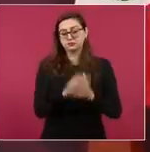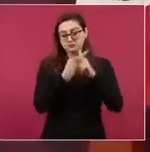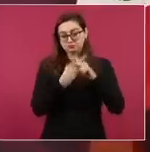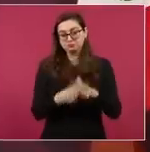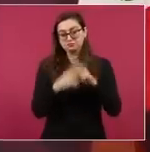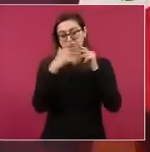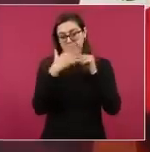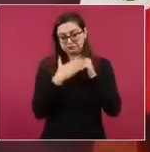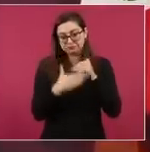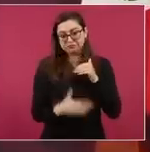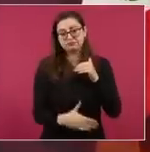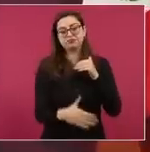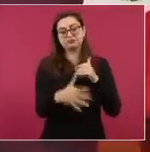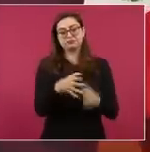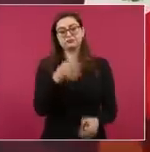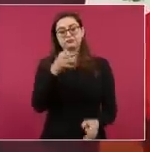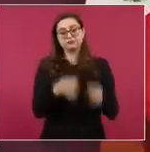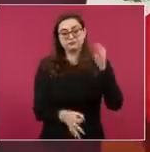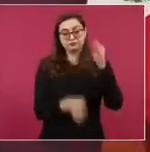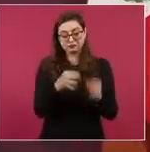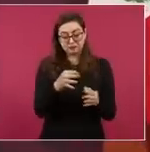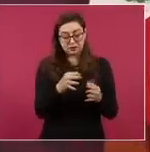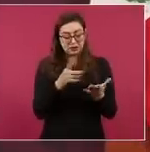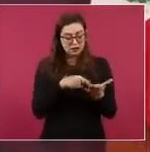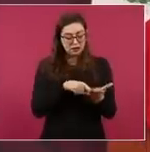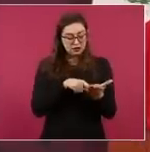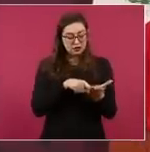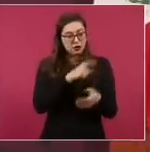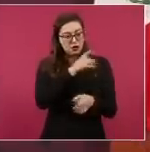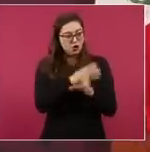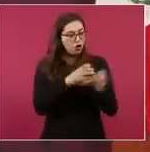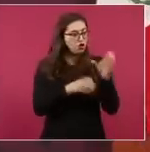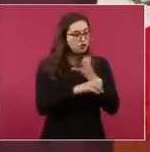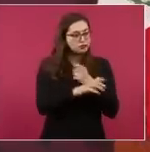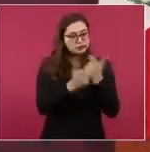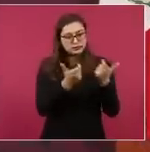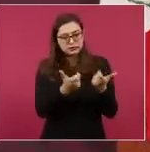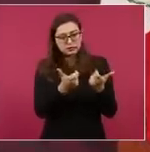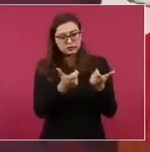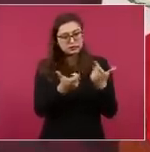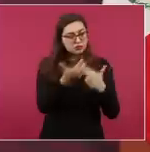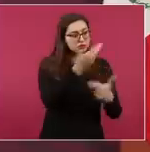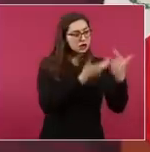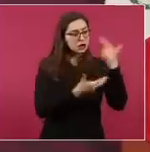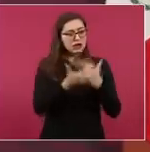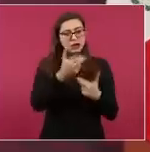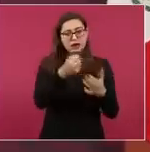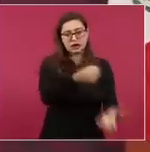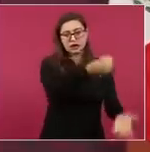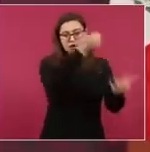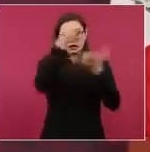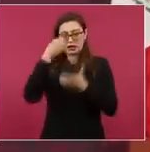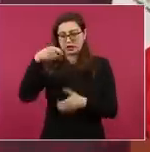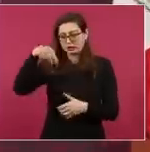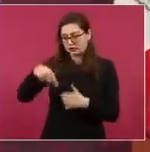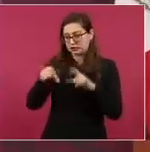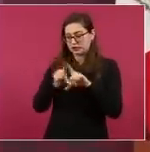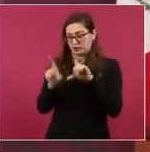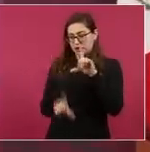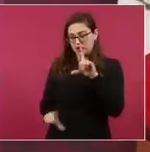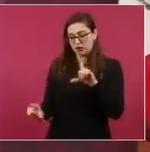para la devolución del dinero, que es lo que se nos importa,